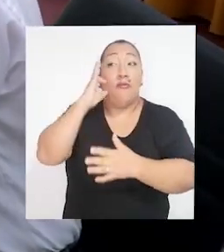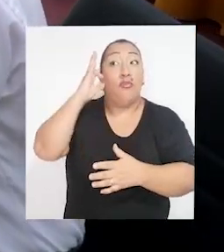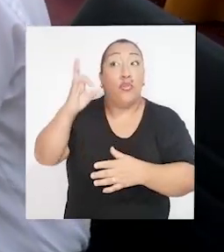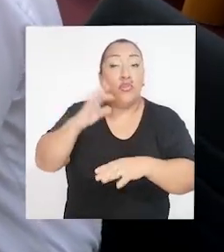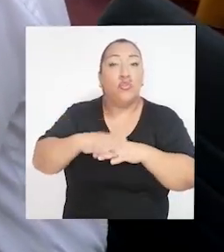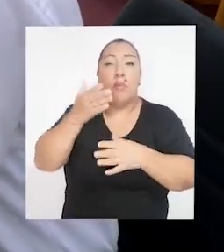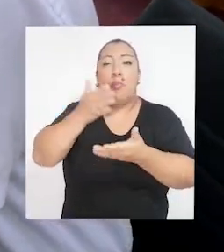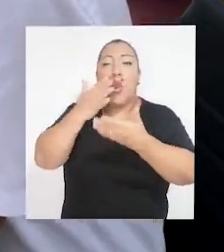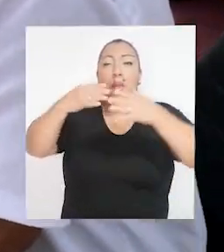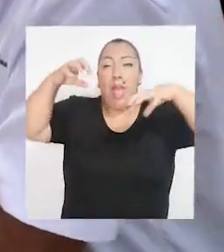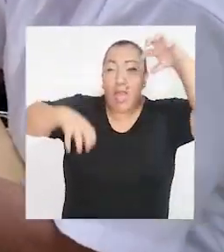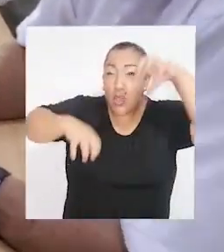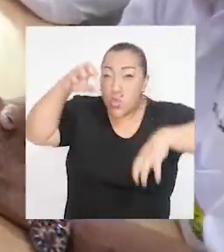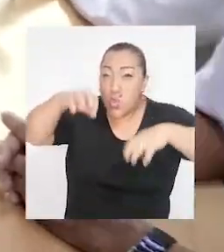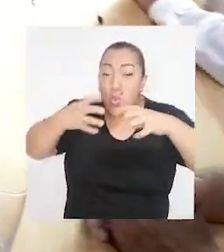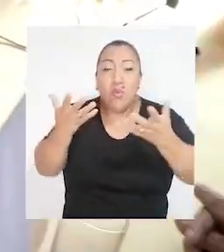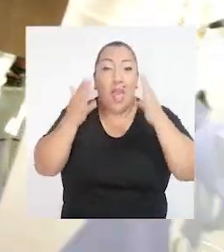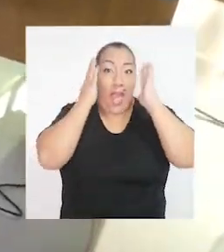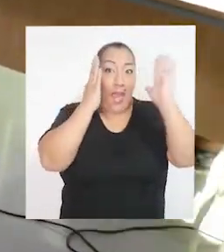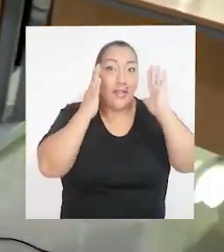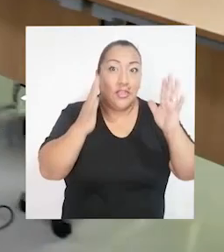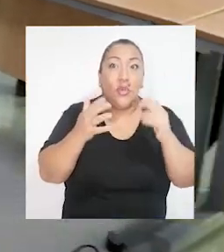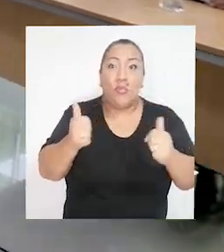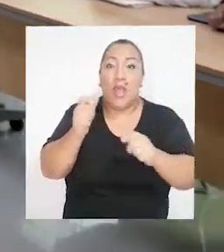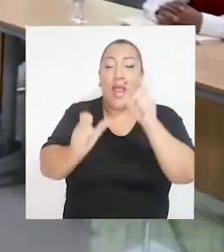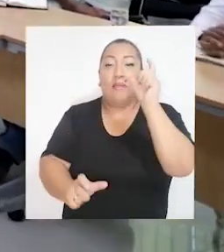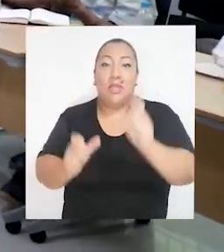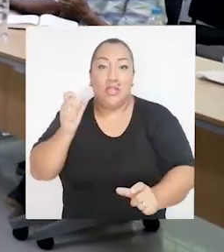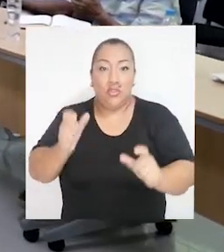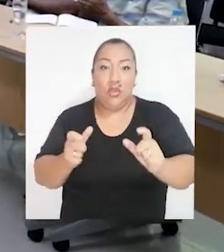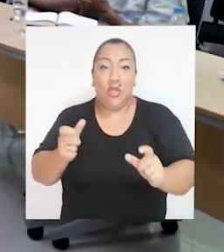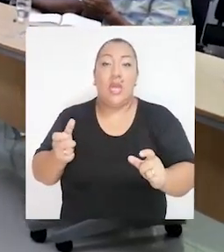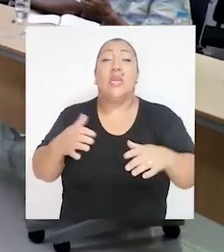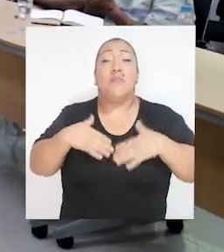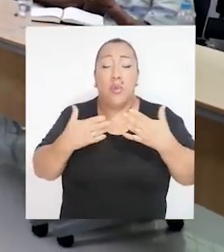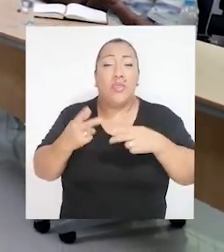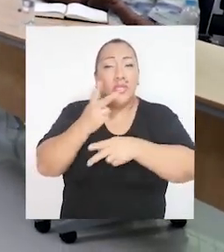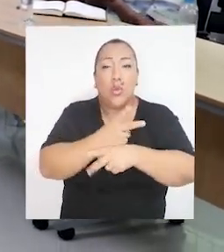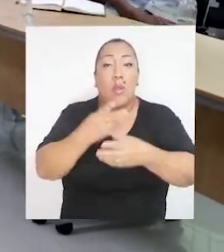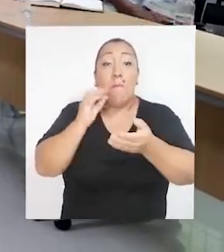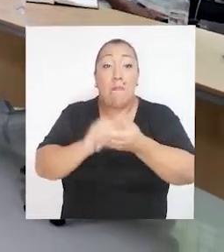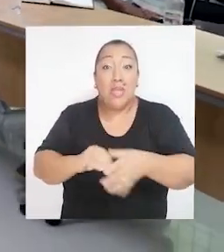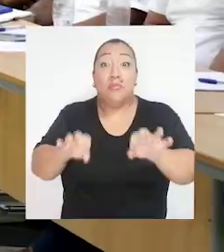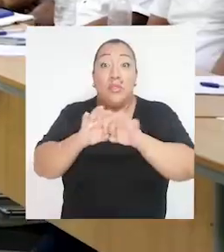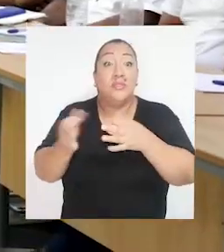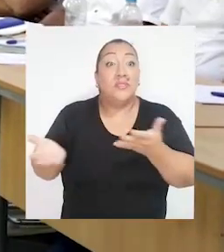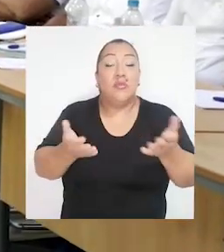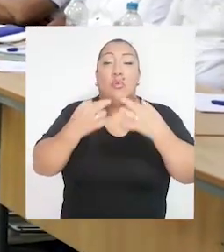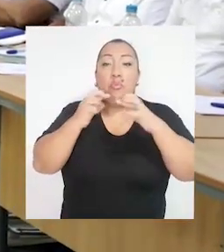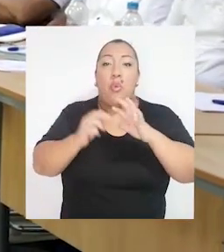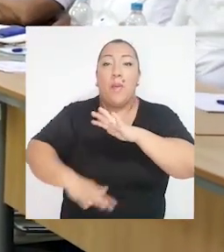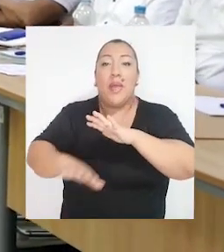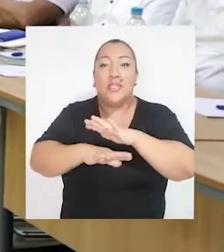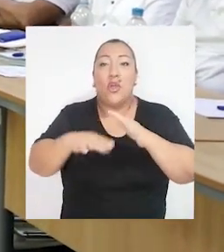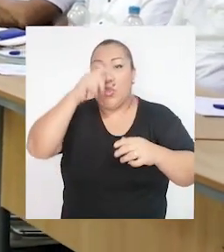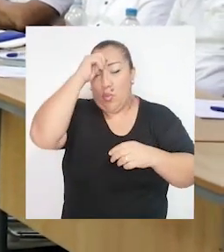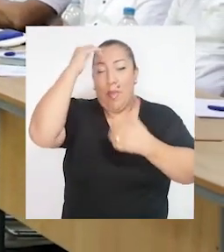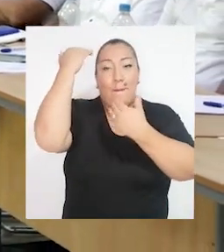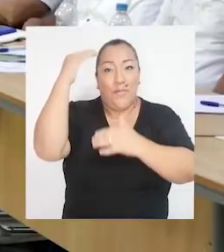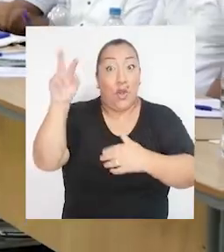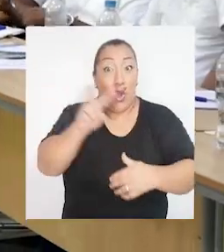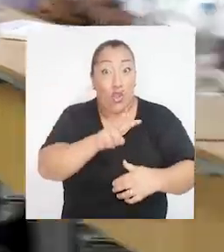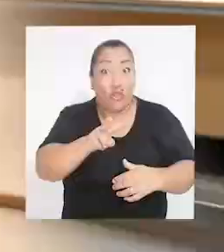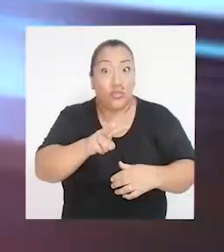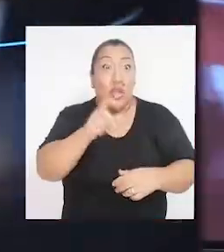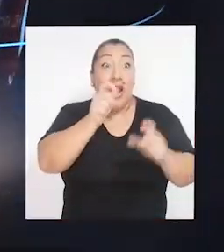consecuencias de las intensas lluvias, la atención oportuna a los damnificados y asegurar la provisión de servicios públicos básicos en